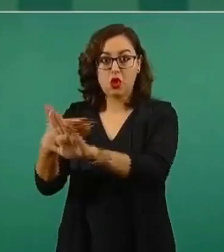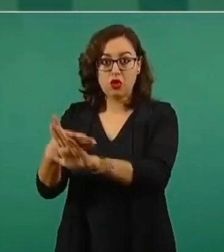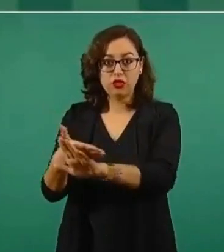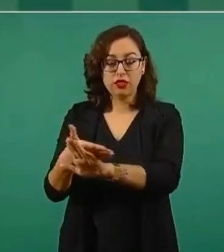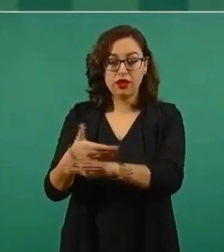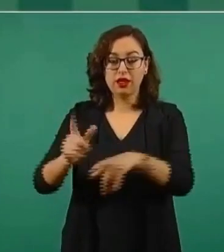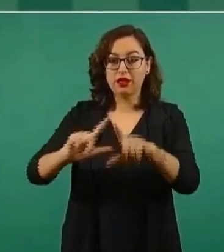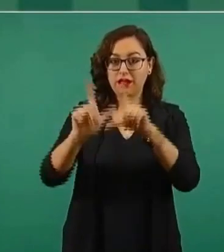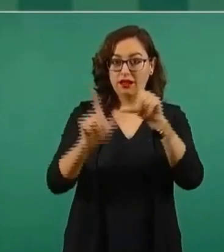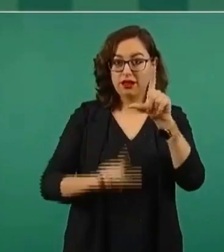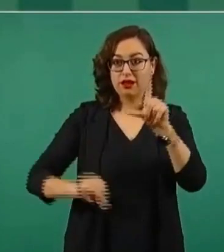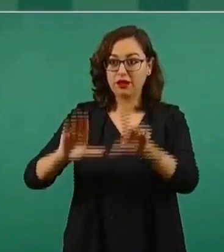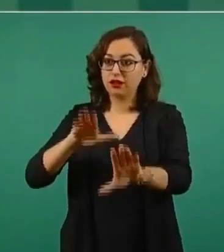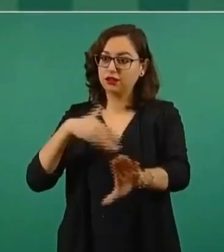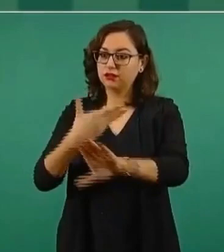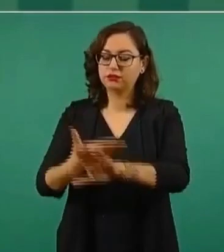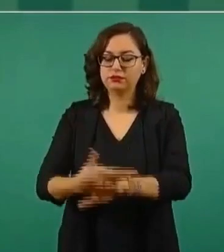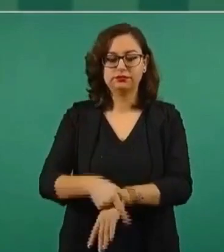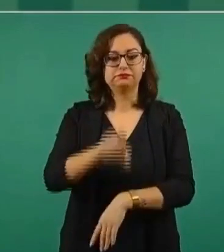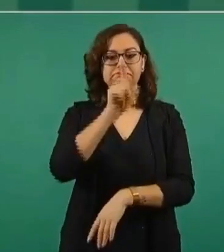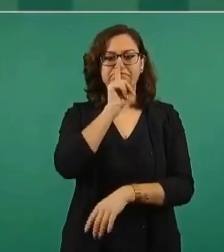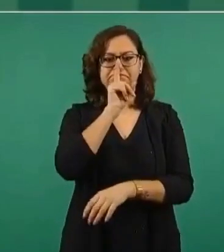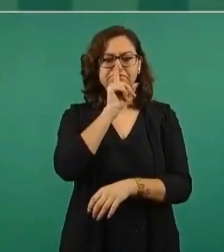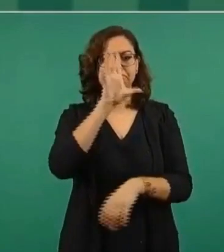no nos vamos a dejar robar.